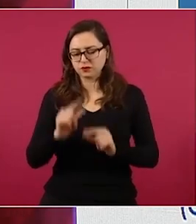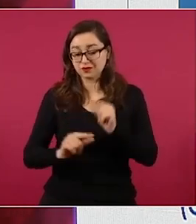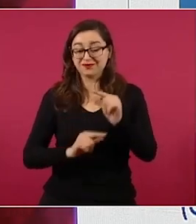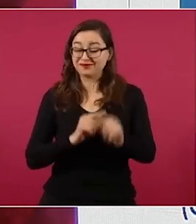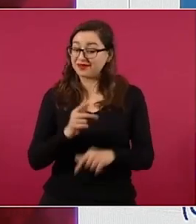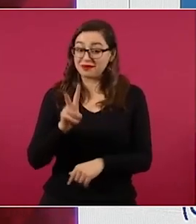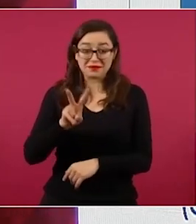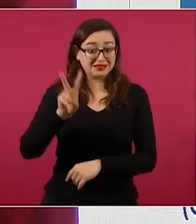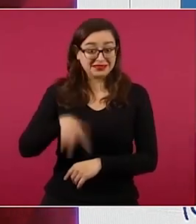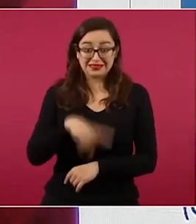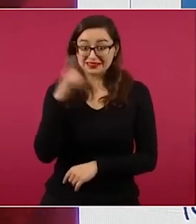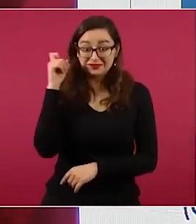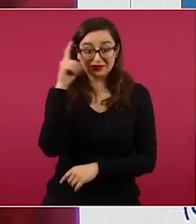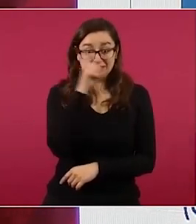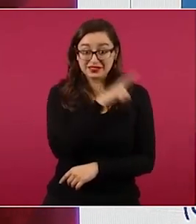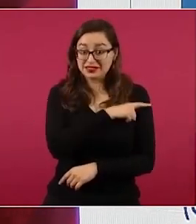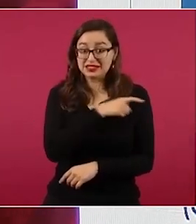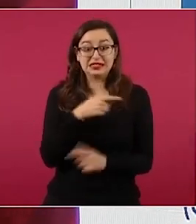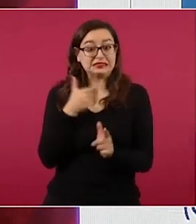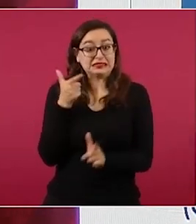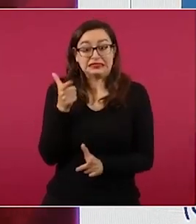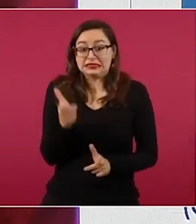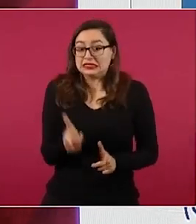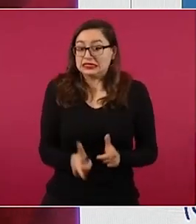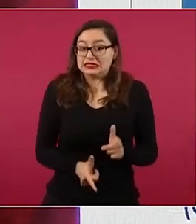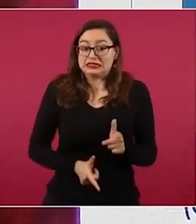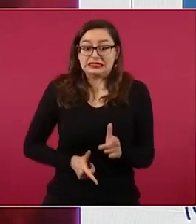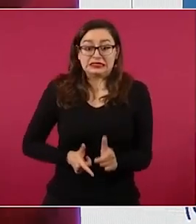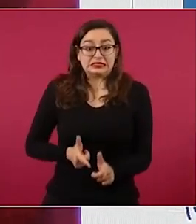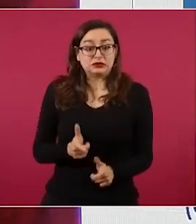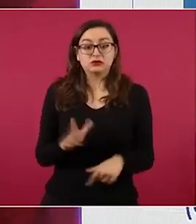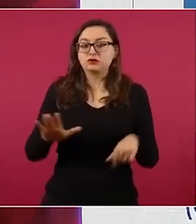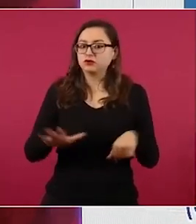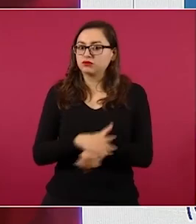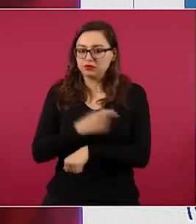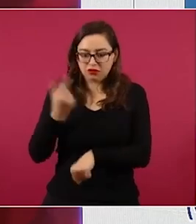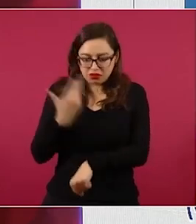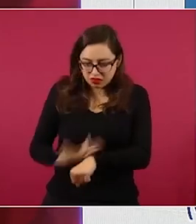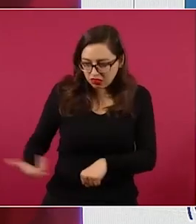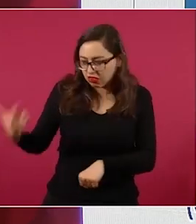el proceso, porque hay muchas resistencias,